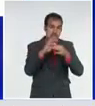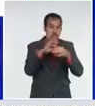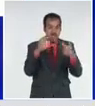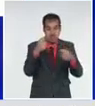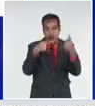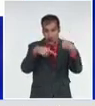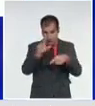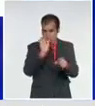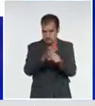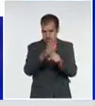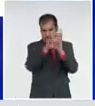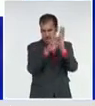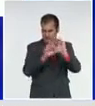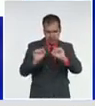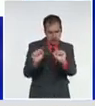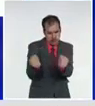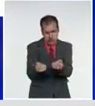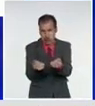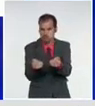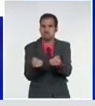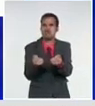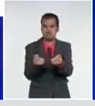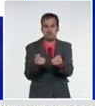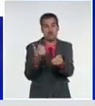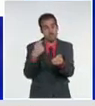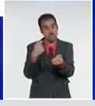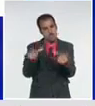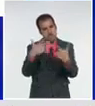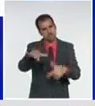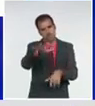aplicar y de las cosas que tenemos que cumplir.